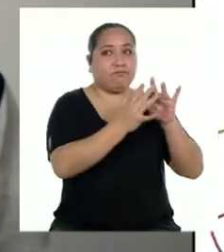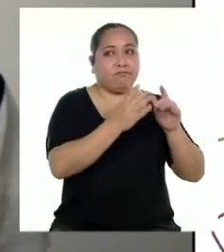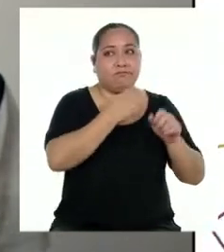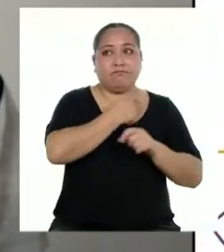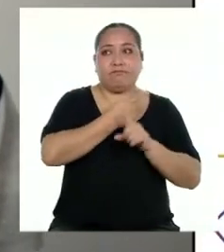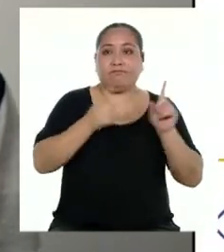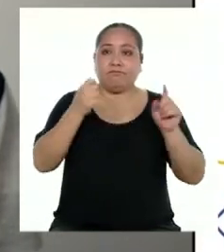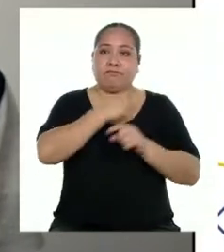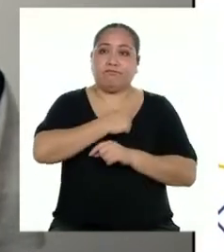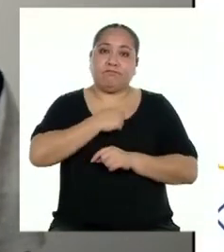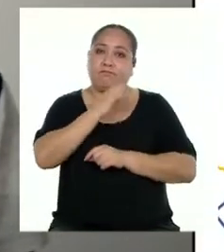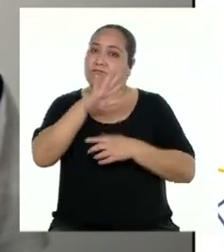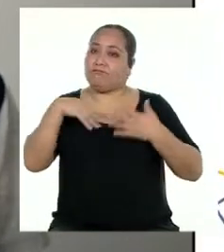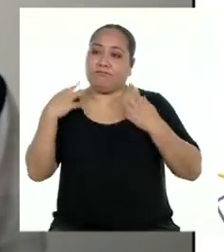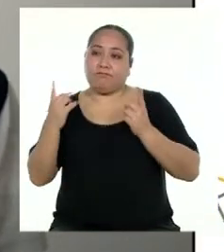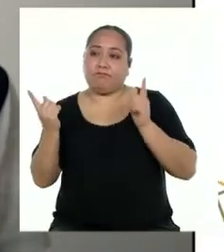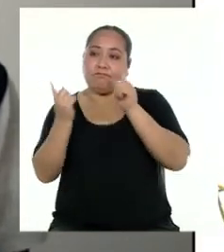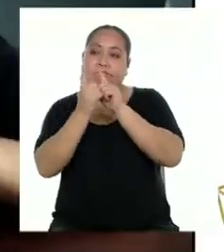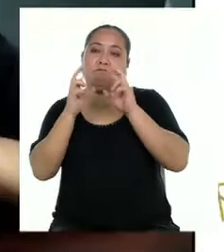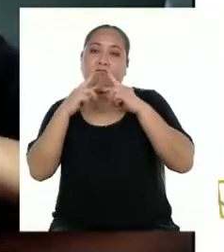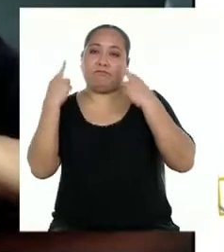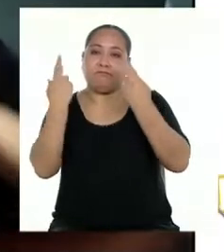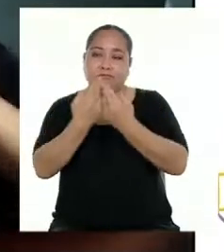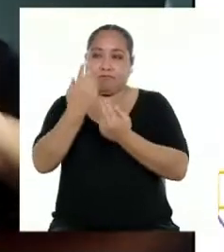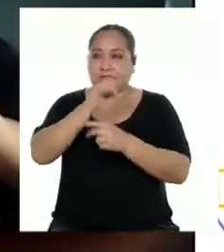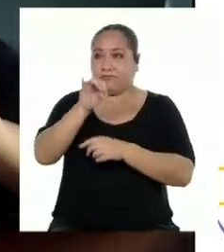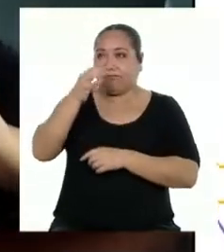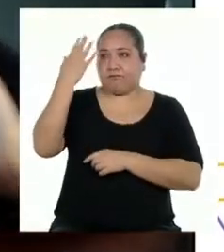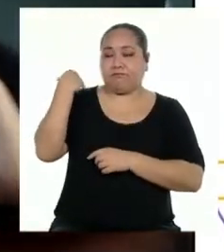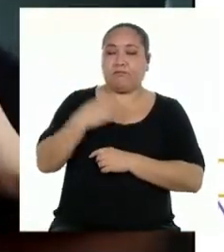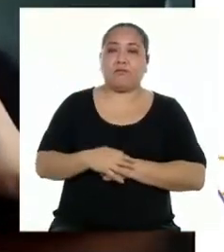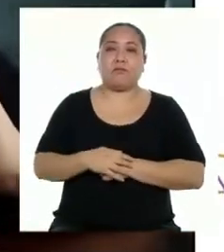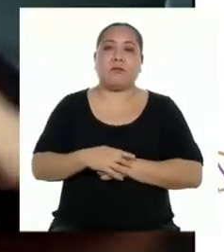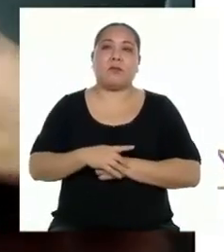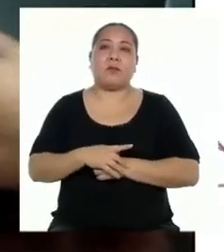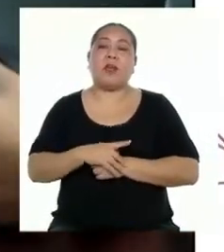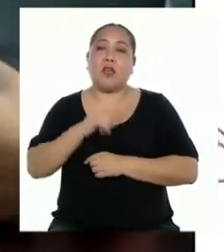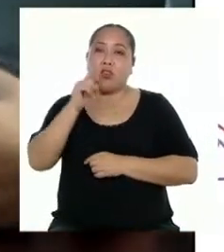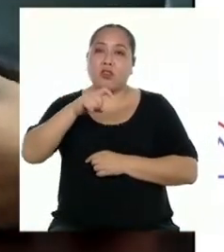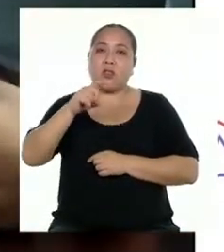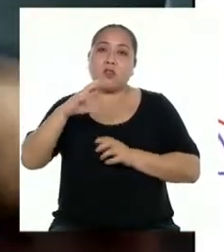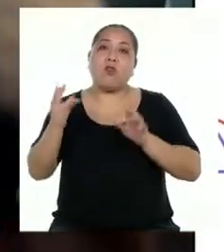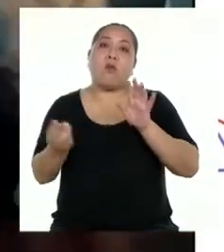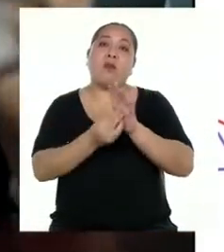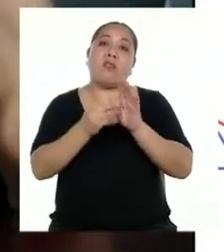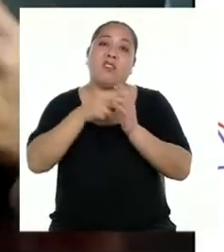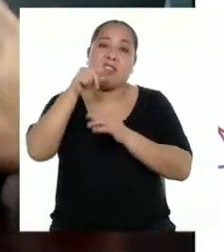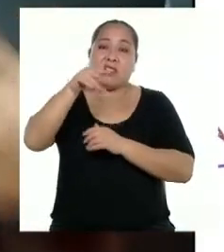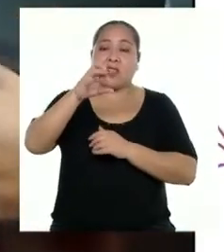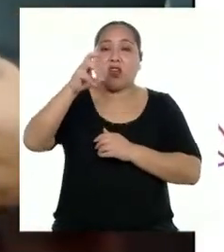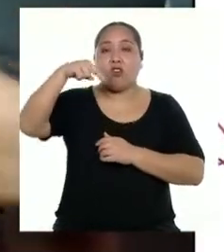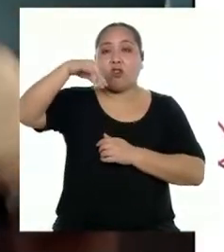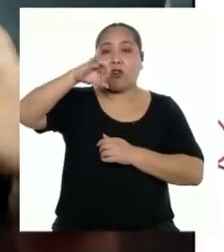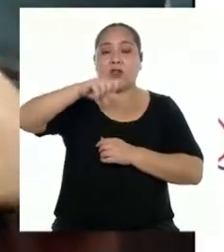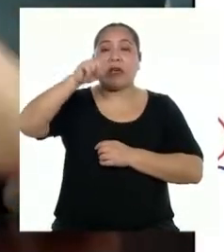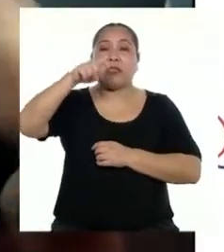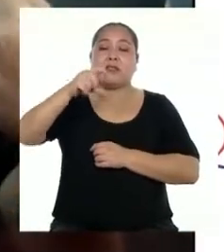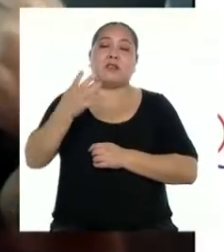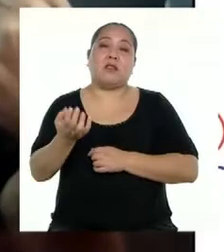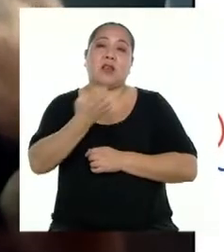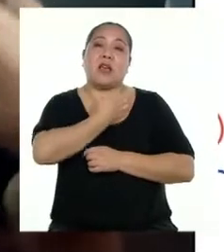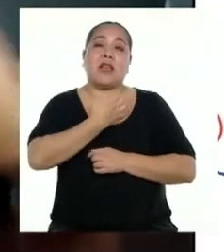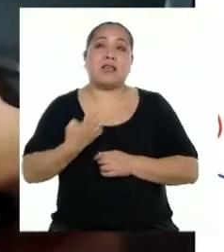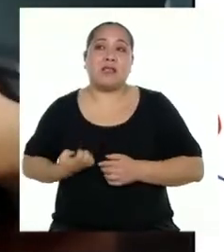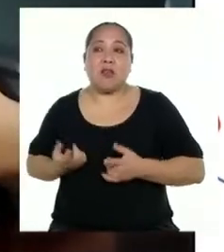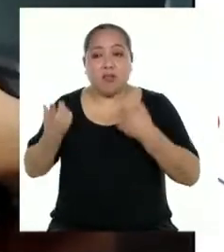Lamentablemente no podíamos reunirnos como era antes. No omitiría en una crónica el hecho de que el Estado trató